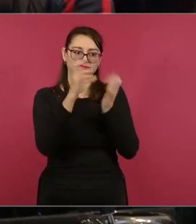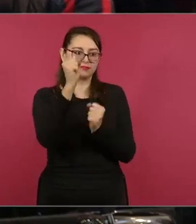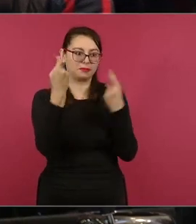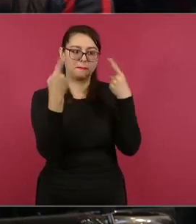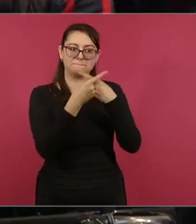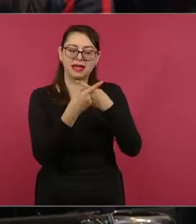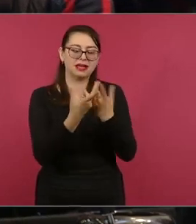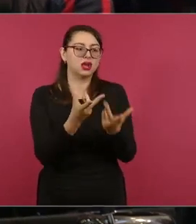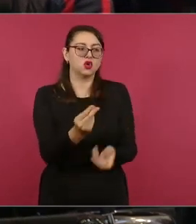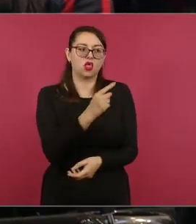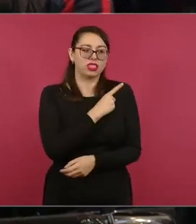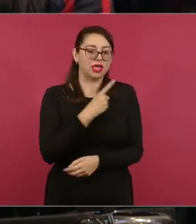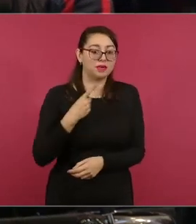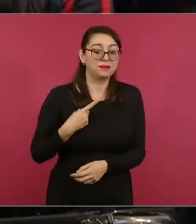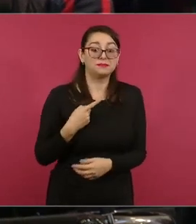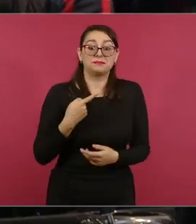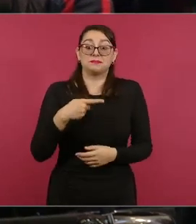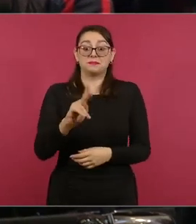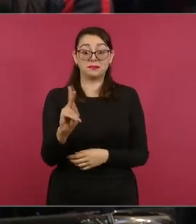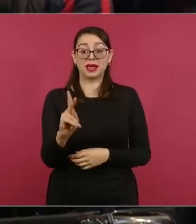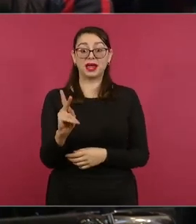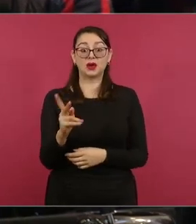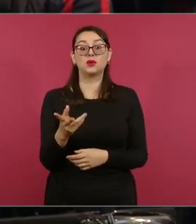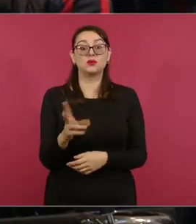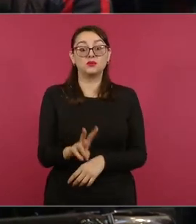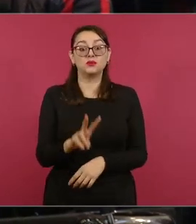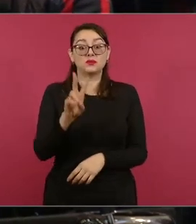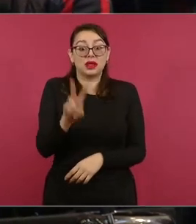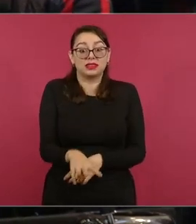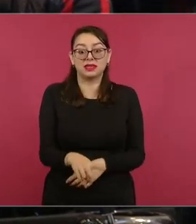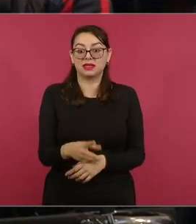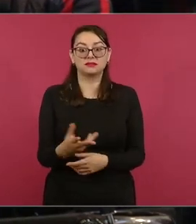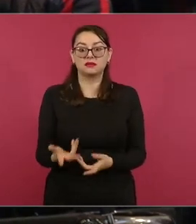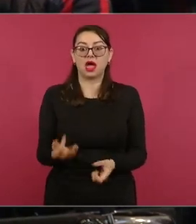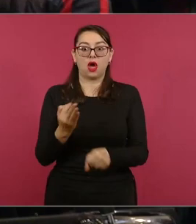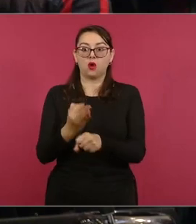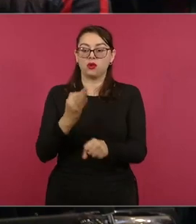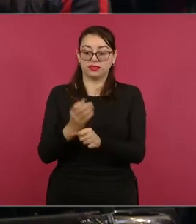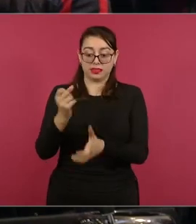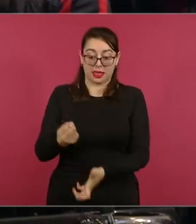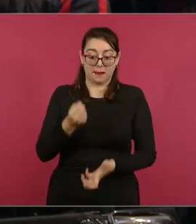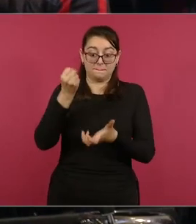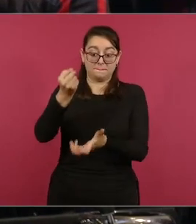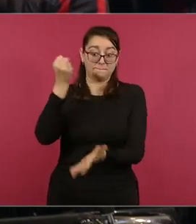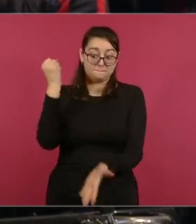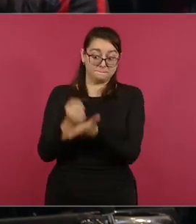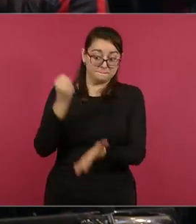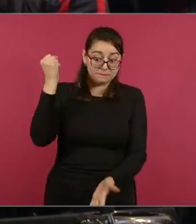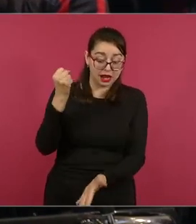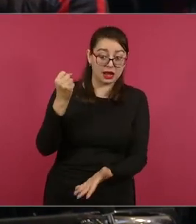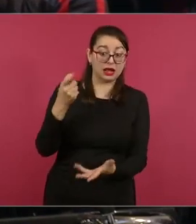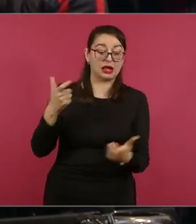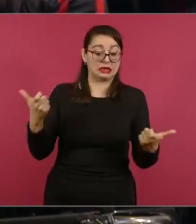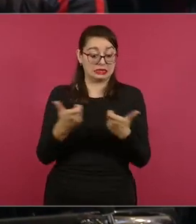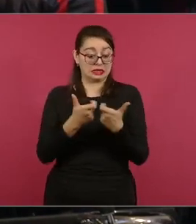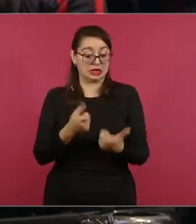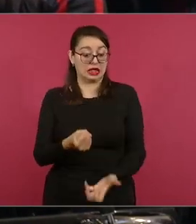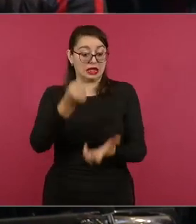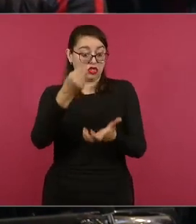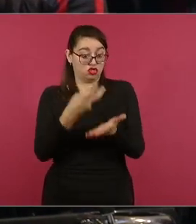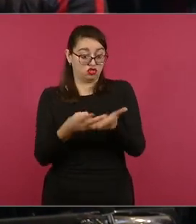podría advertir que existe una acción de inconstitucionalidad para el caso de los fideicomisos y que tampoco